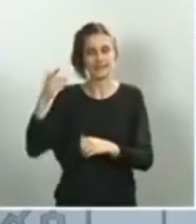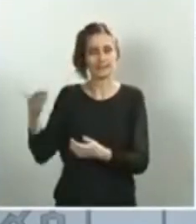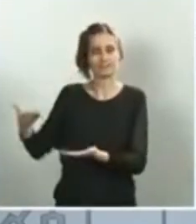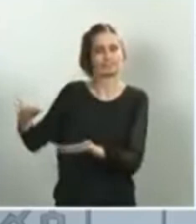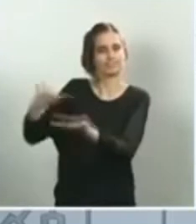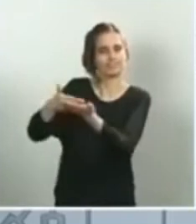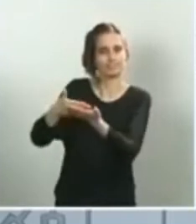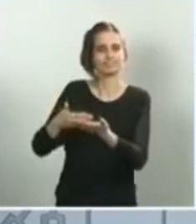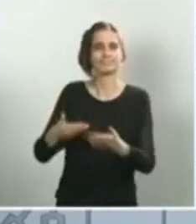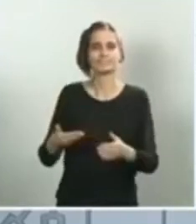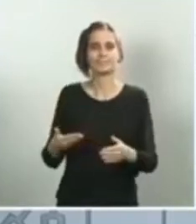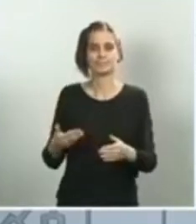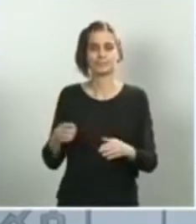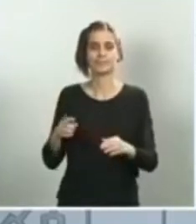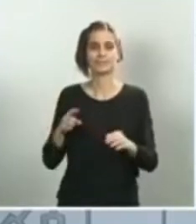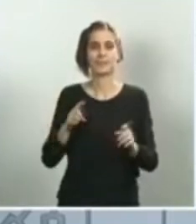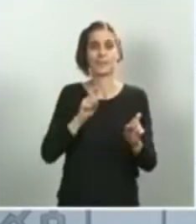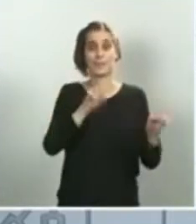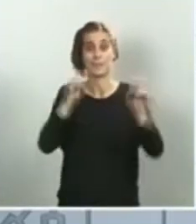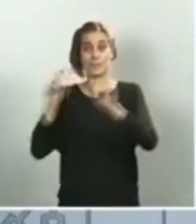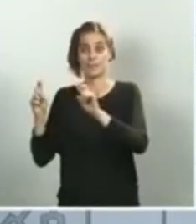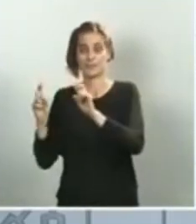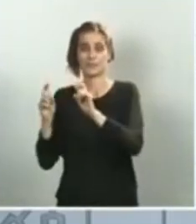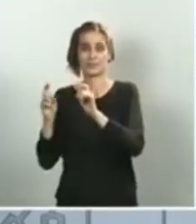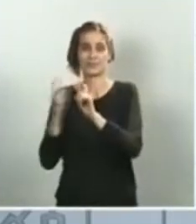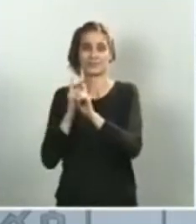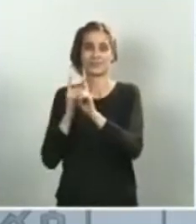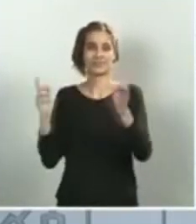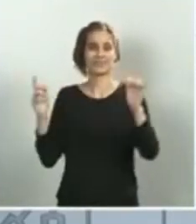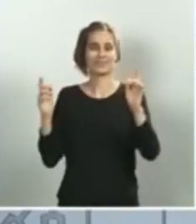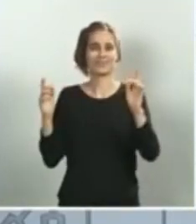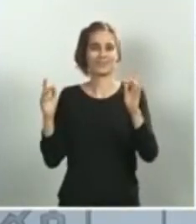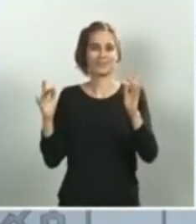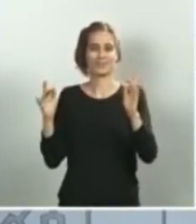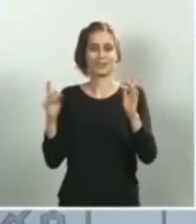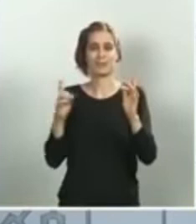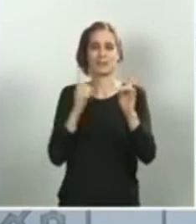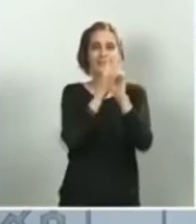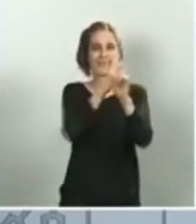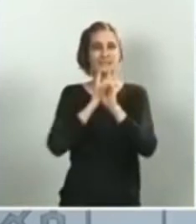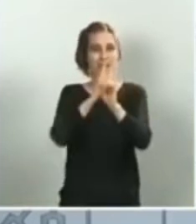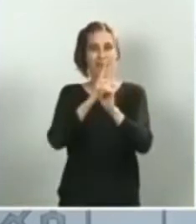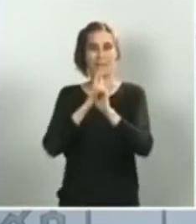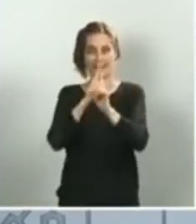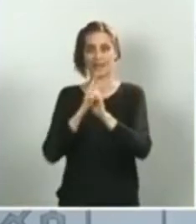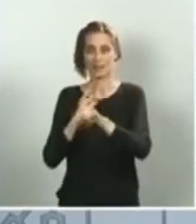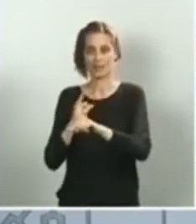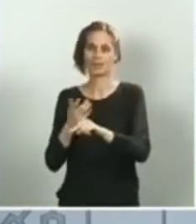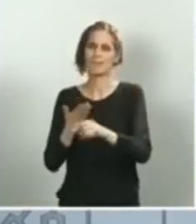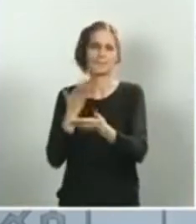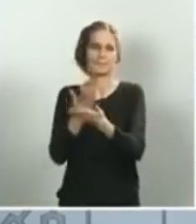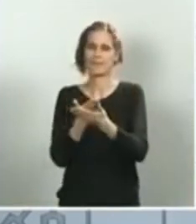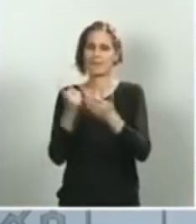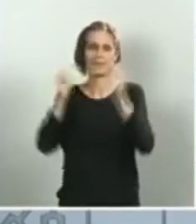movilidad, de conectividad con estas dos ciudades. Lo fue a requerimiento, como digo, de las ciudades,